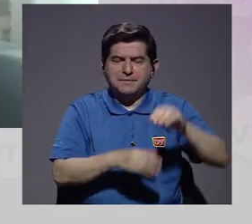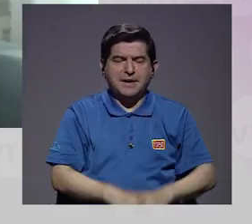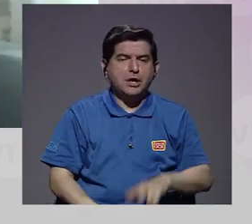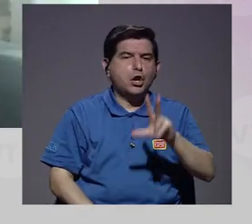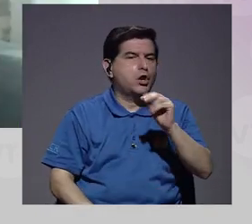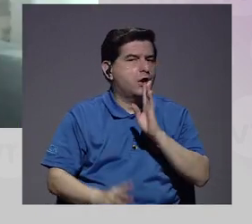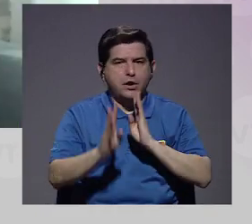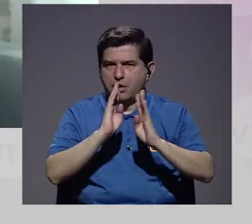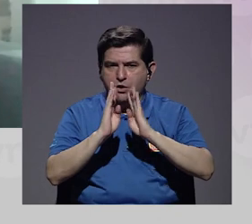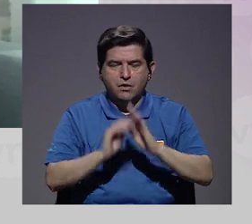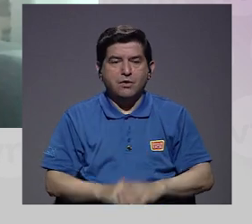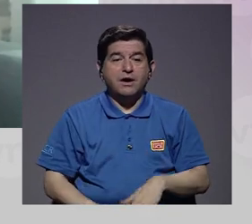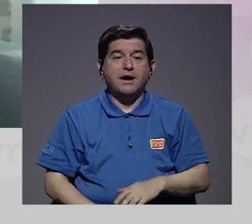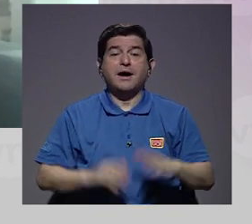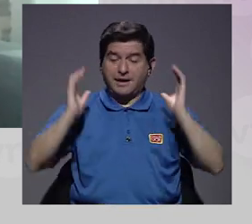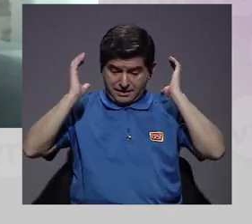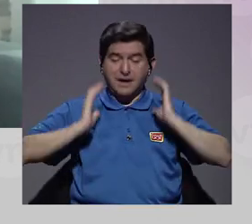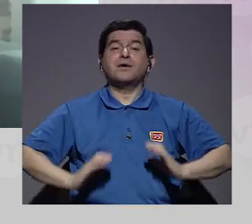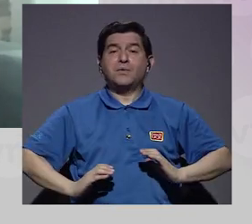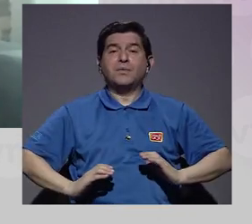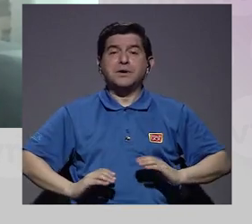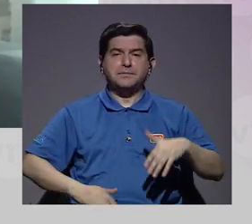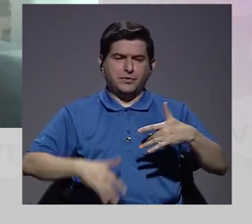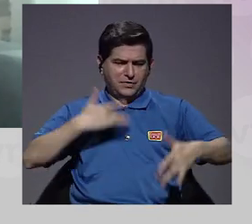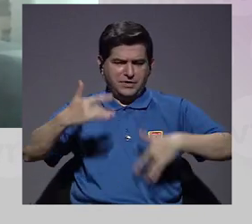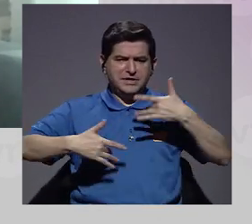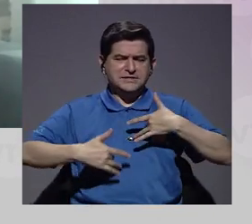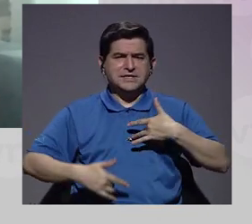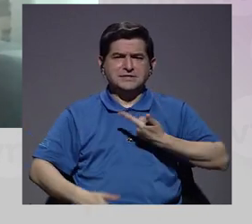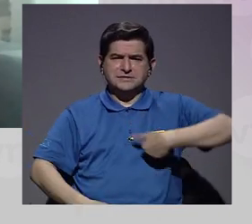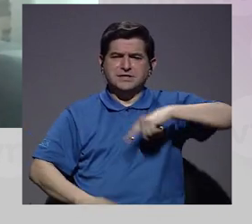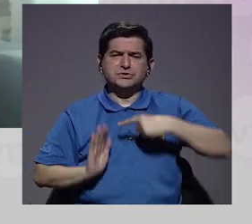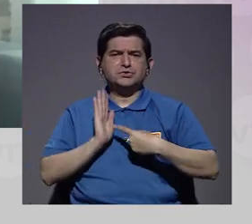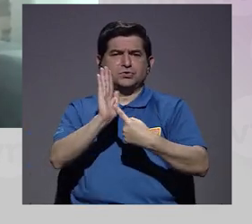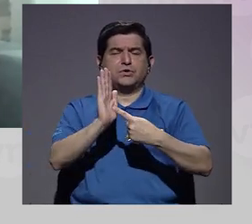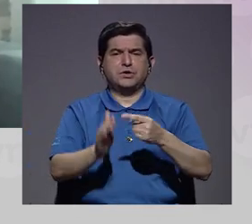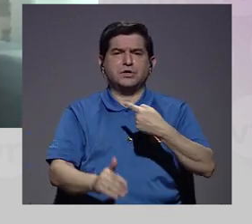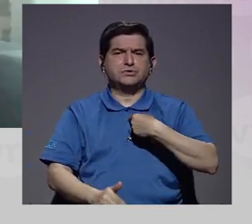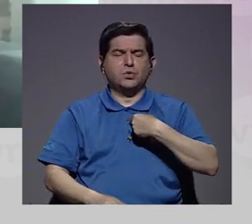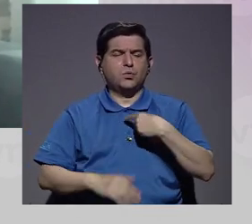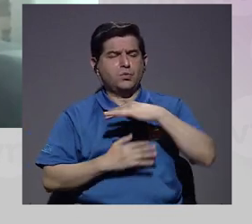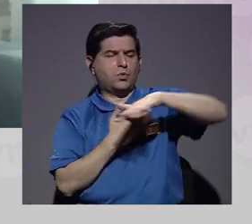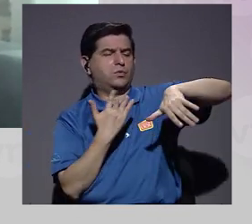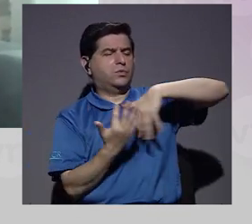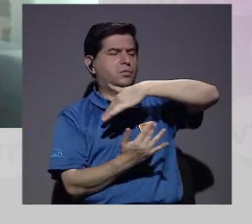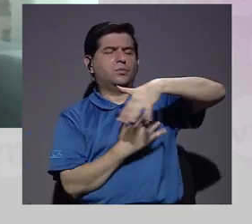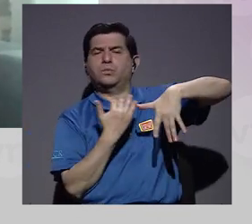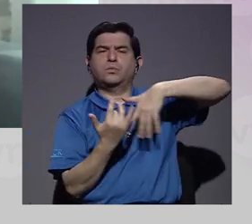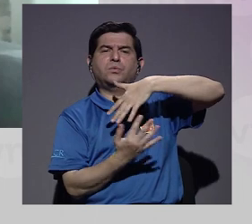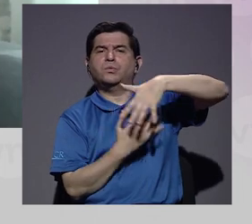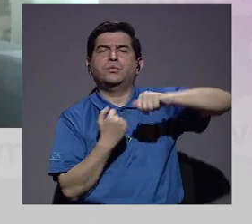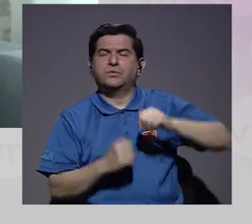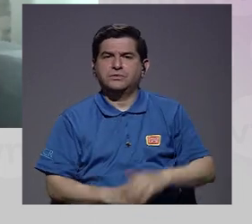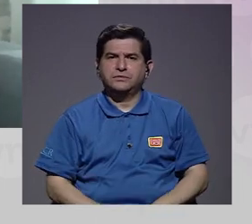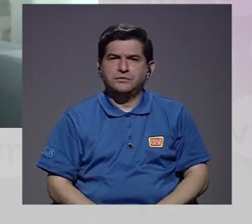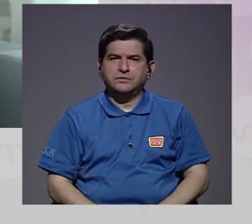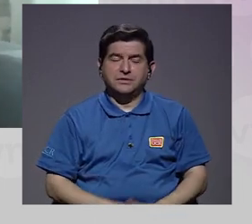componente de lo no verbal está dada por el cuerpo y por todas las sensaciones que dan. O sea, uno está en una interacción